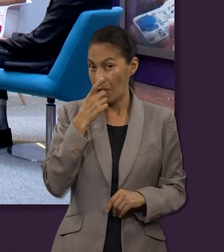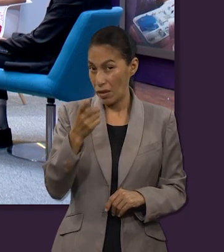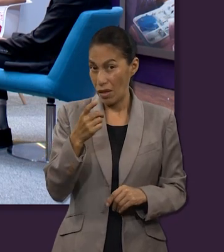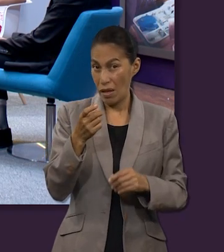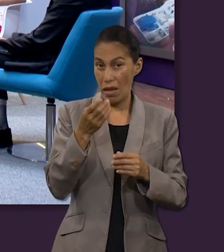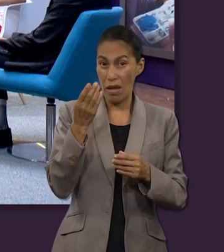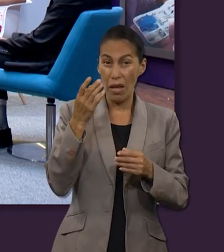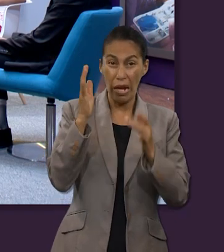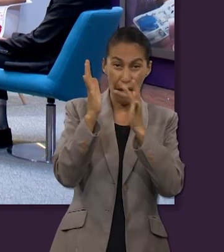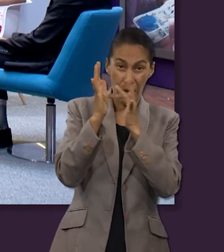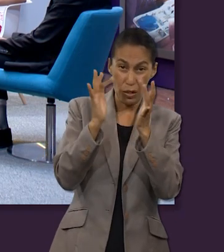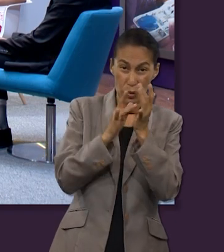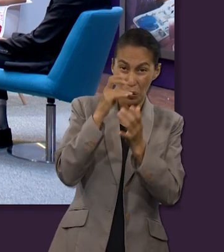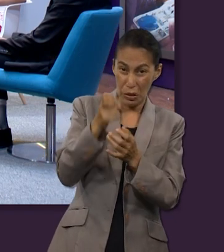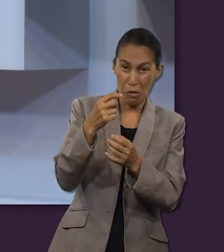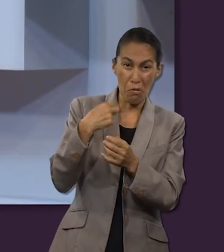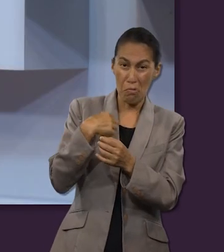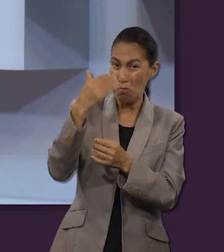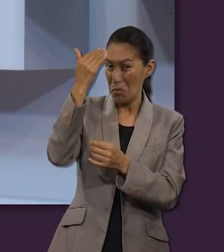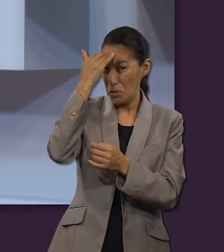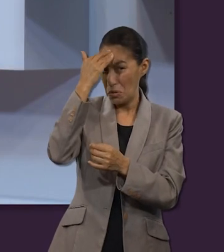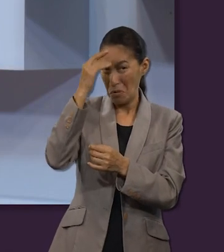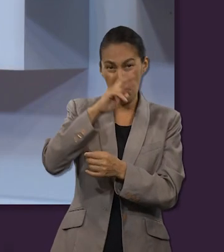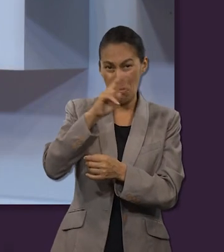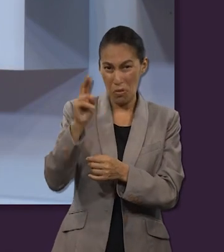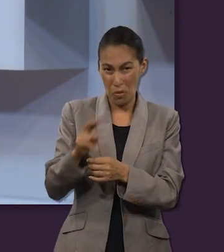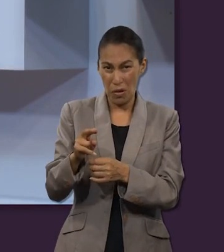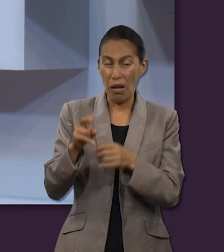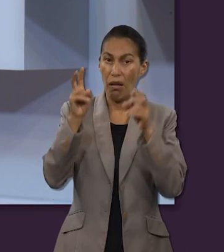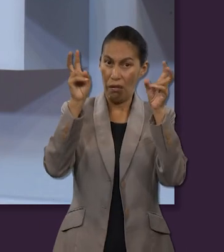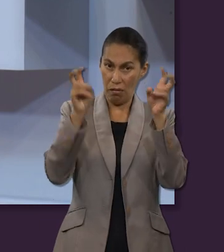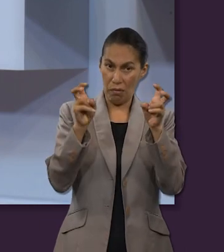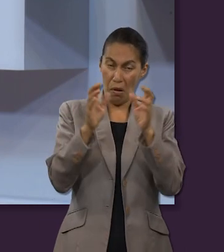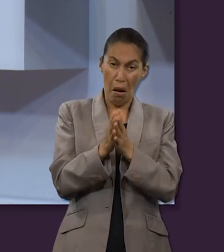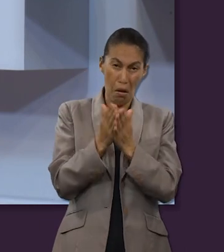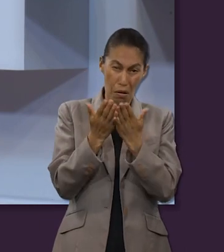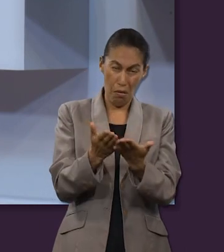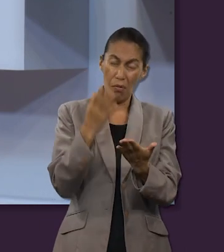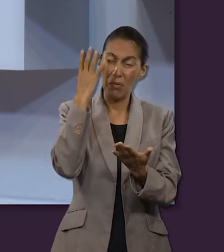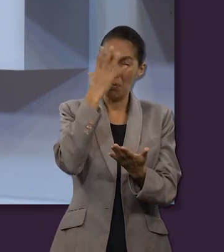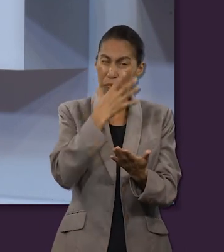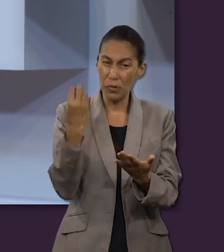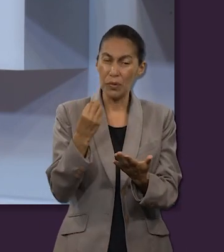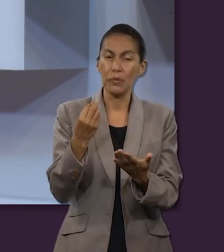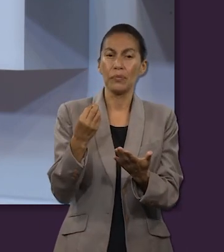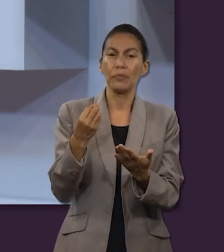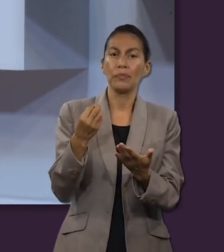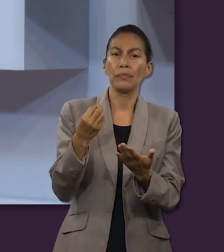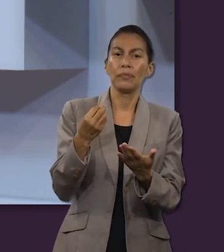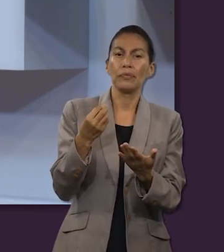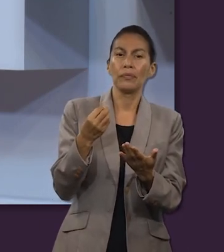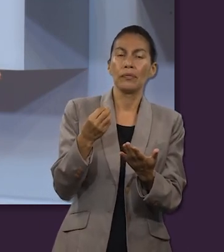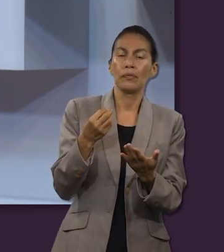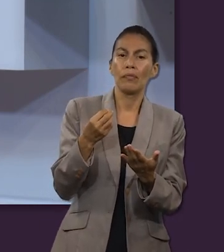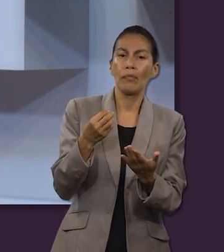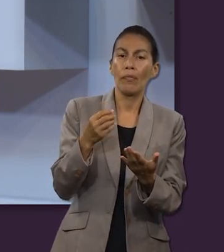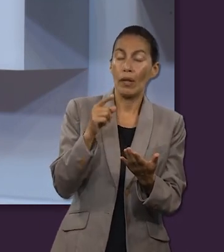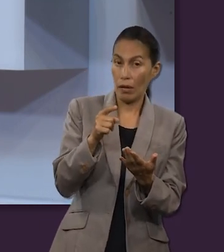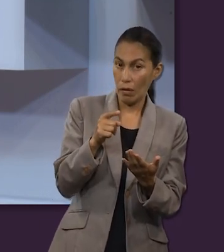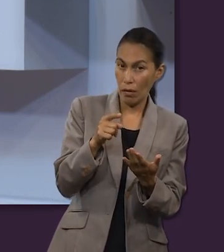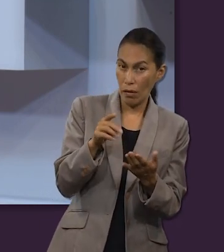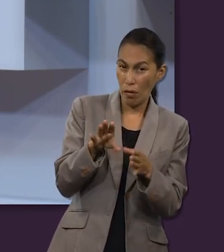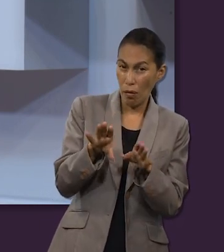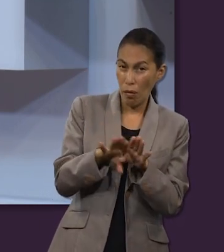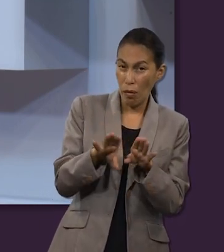el libro El Jesús que nunca conocí, que es un libro que se lo recomiendo, decía así, que